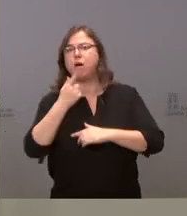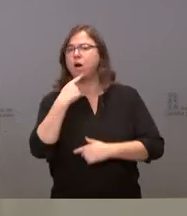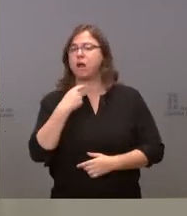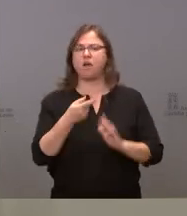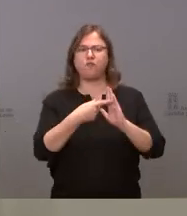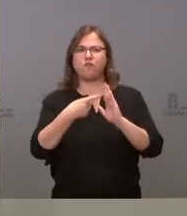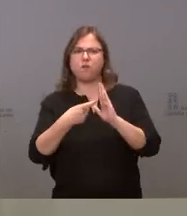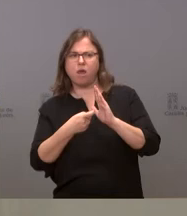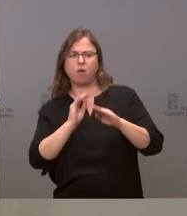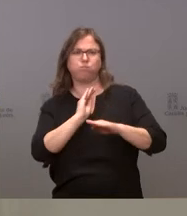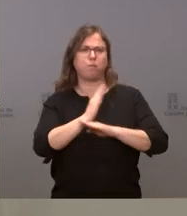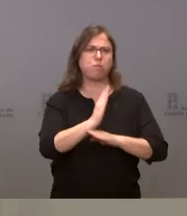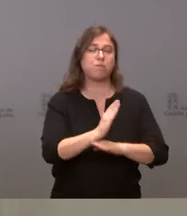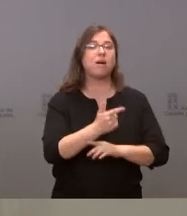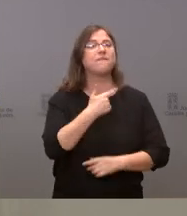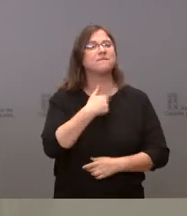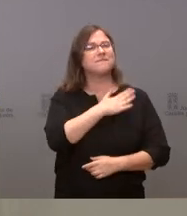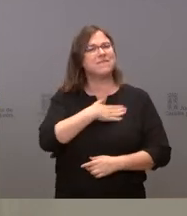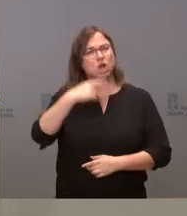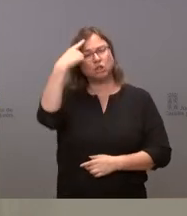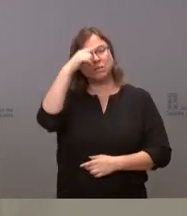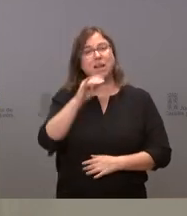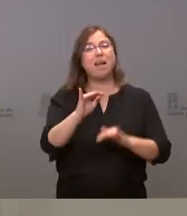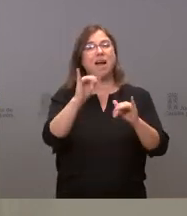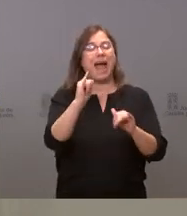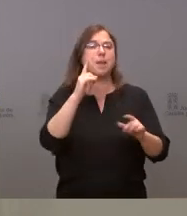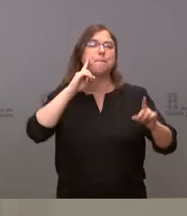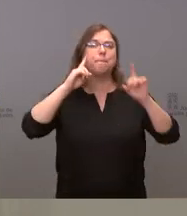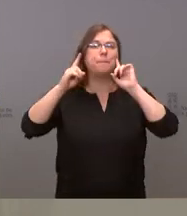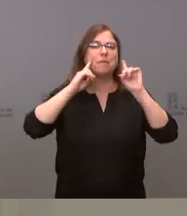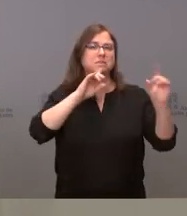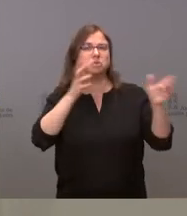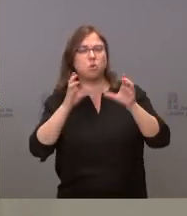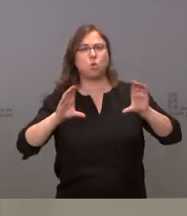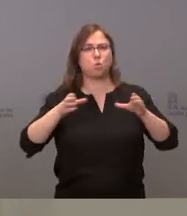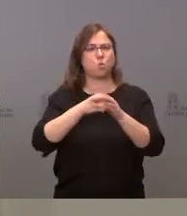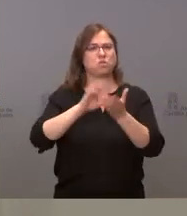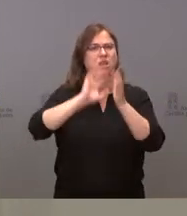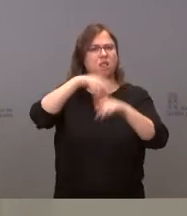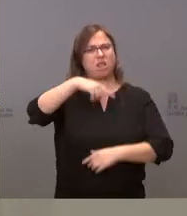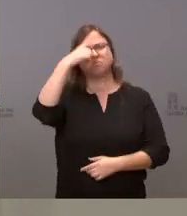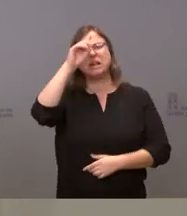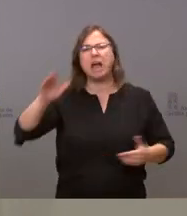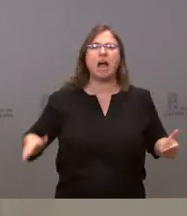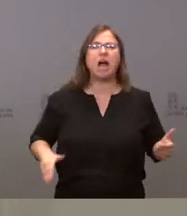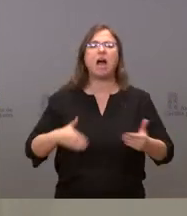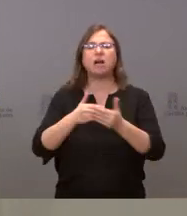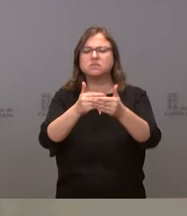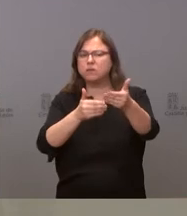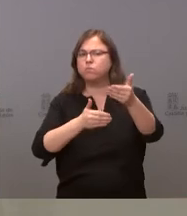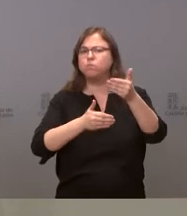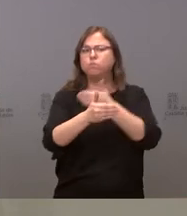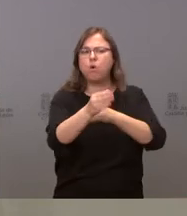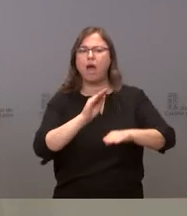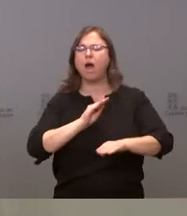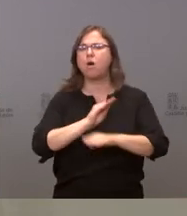tomando. Quería saber si existe una previsión por parte de la Junta de hasta cuándo y cuánta